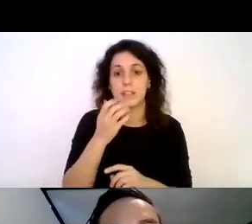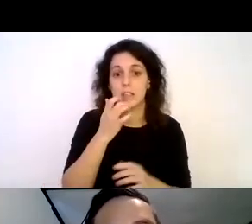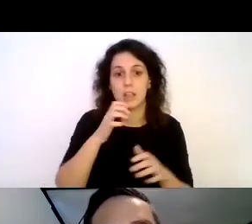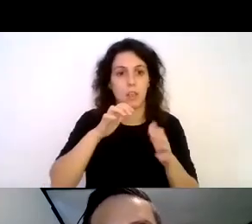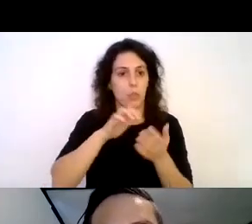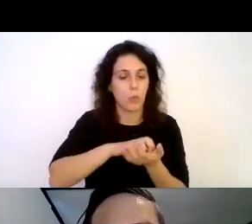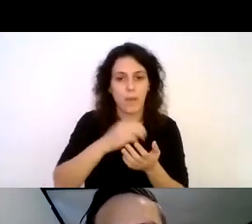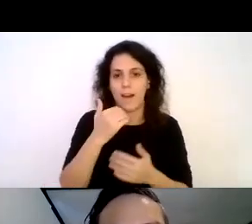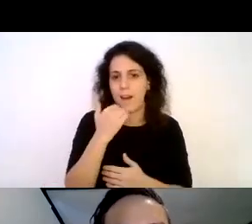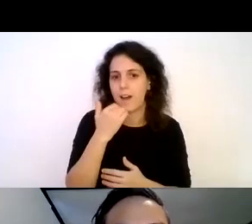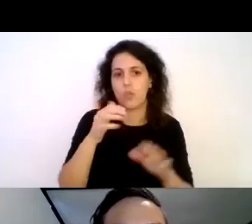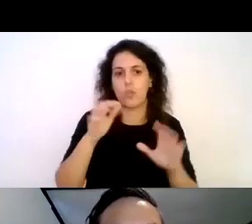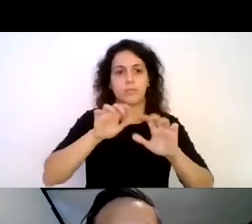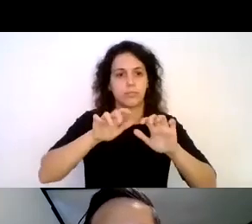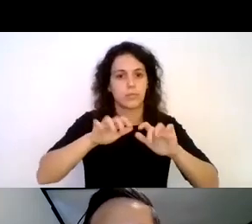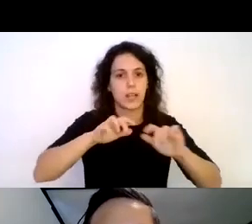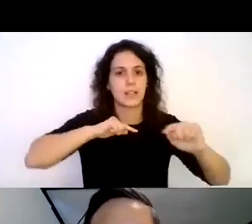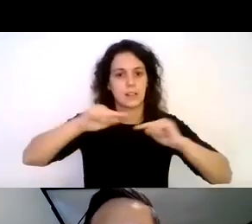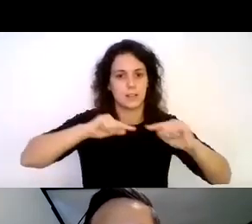el chat y la veremos en la ronda de preguntas.